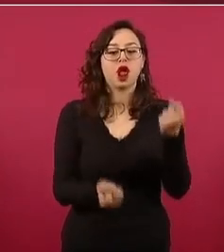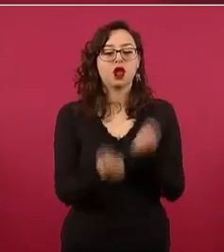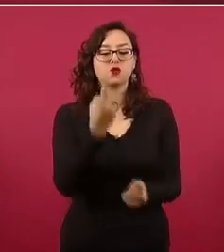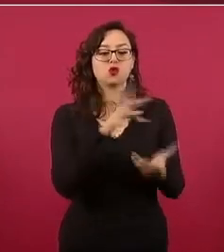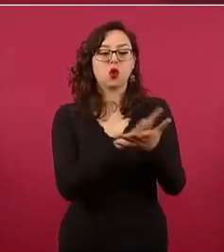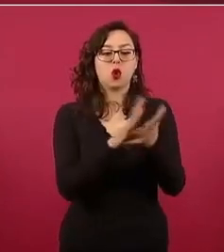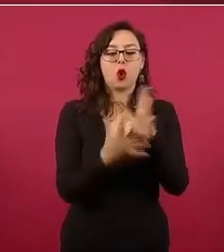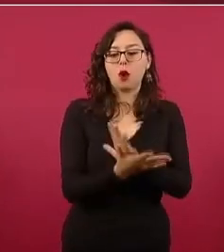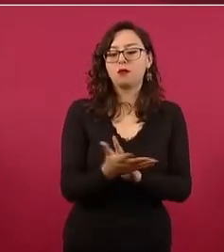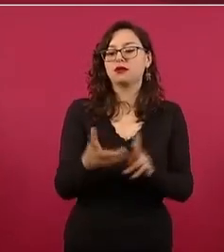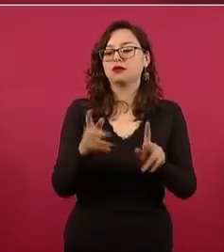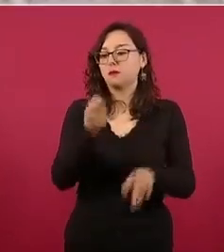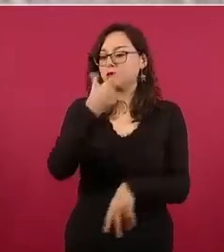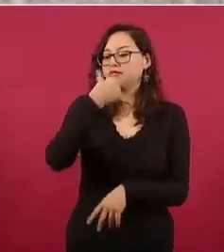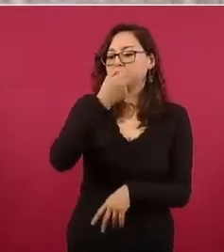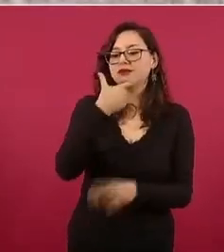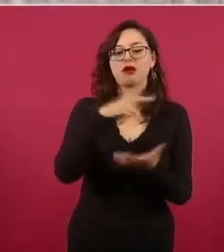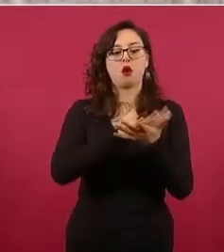equipos